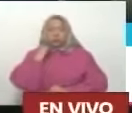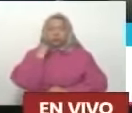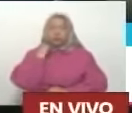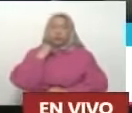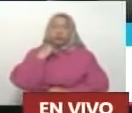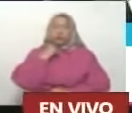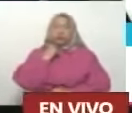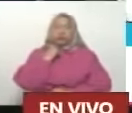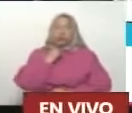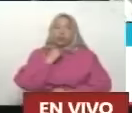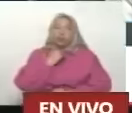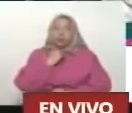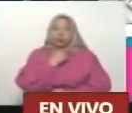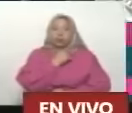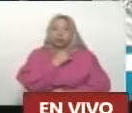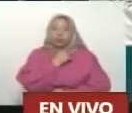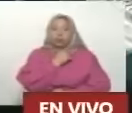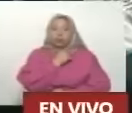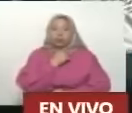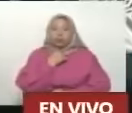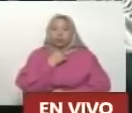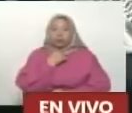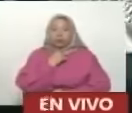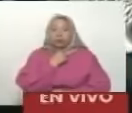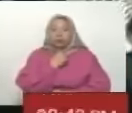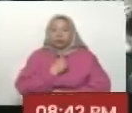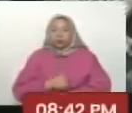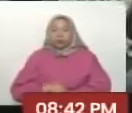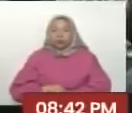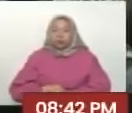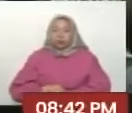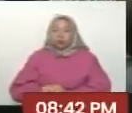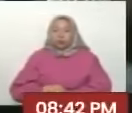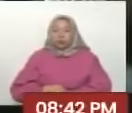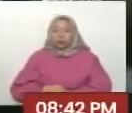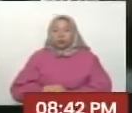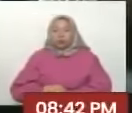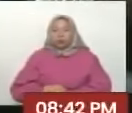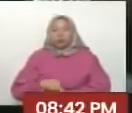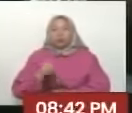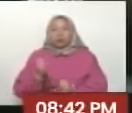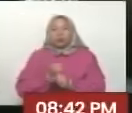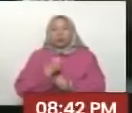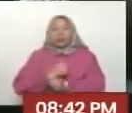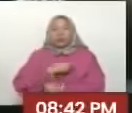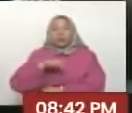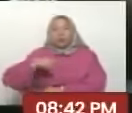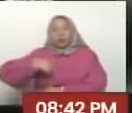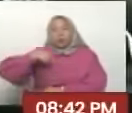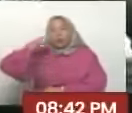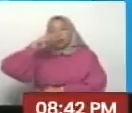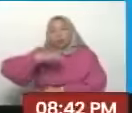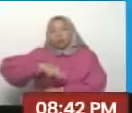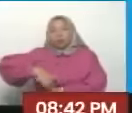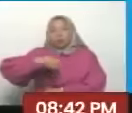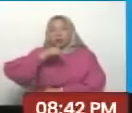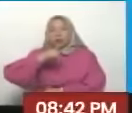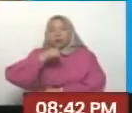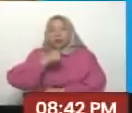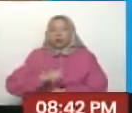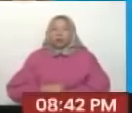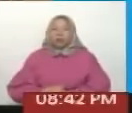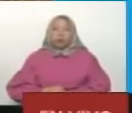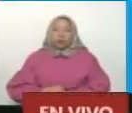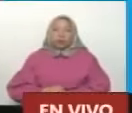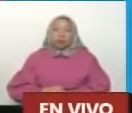Gui, ¿cómo te sientes? ¿Cómo viste la cosa? ¿Qué me cuenta? Bien, presidente, fíjese, ahí, complementando un poco lo que decía el compañero